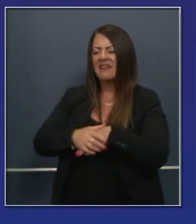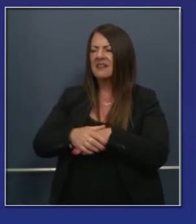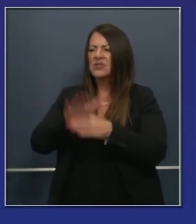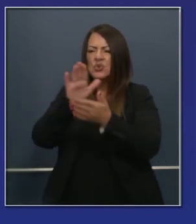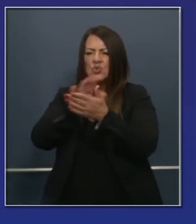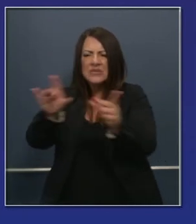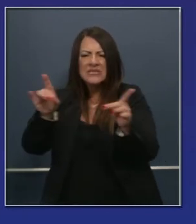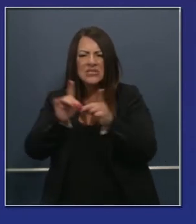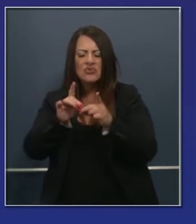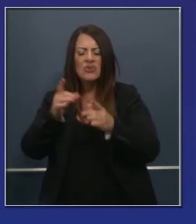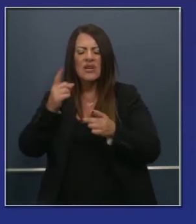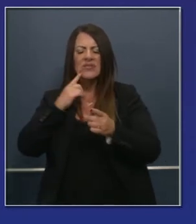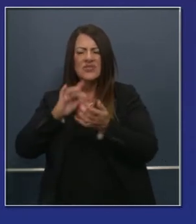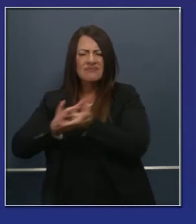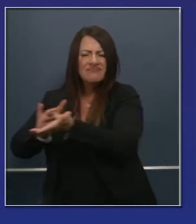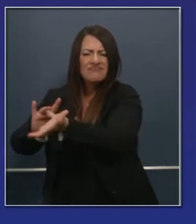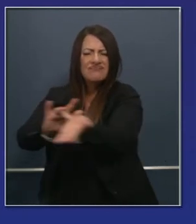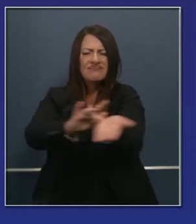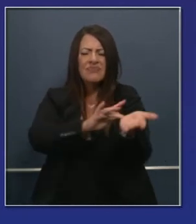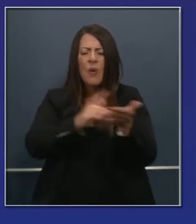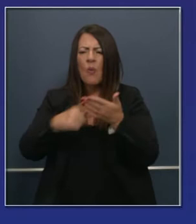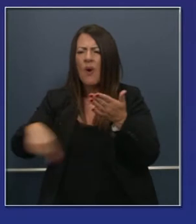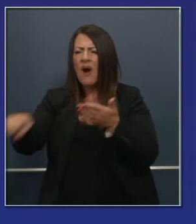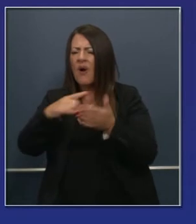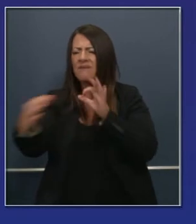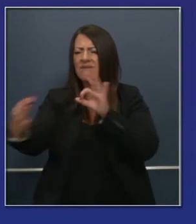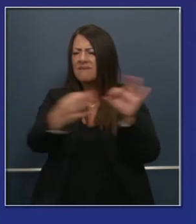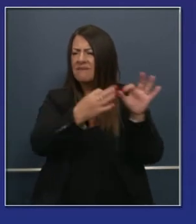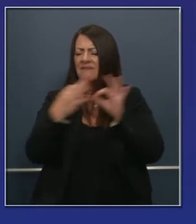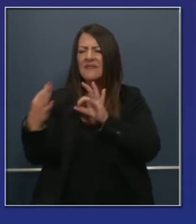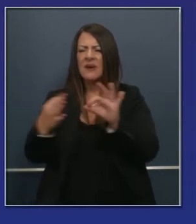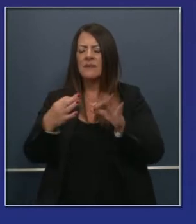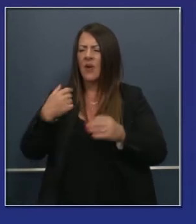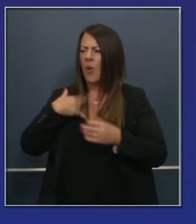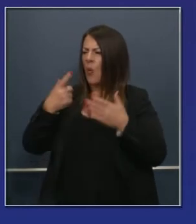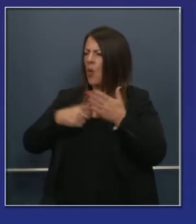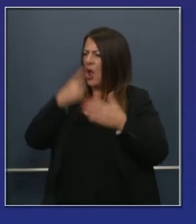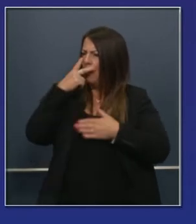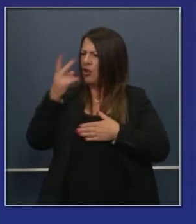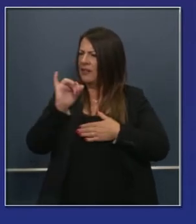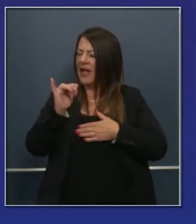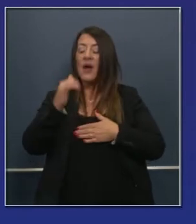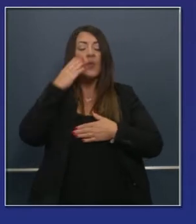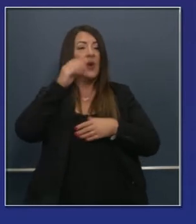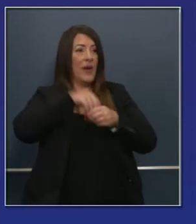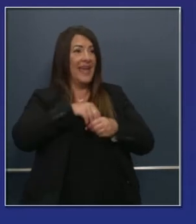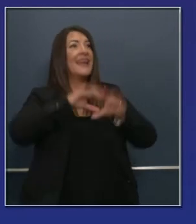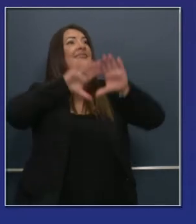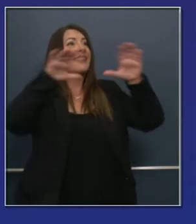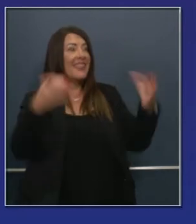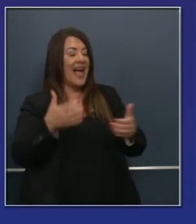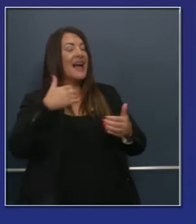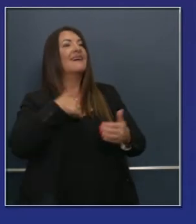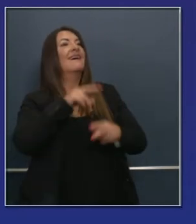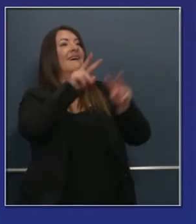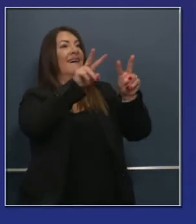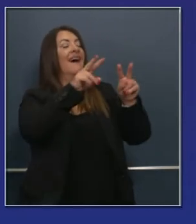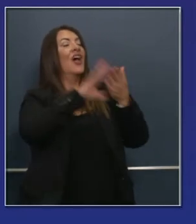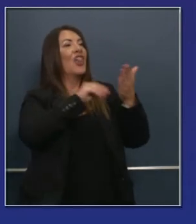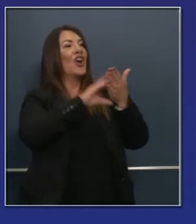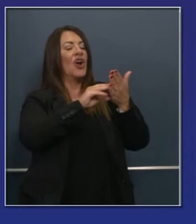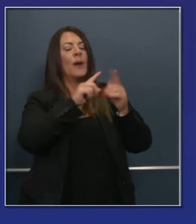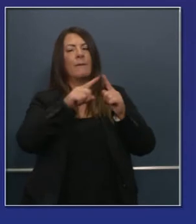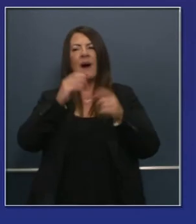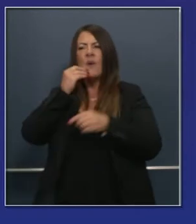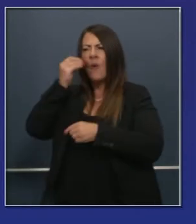Pública y con distritos escolares para tener opiniones y comentarios y sabiduría, porque sabemos que la instrucción en vivo y presencial es